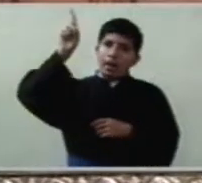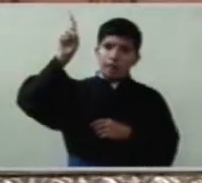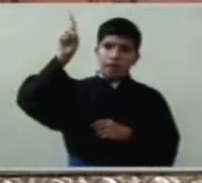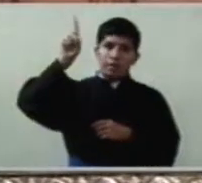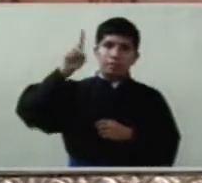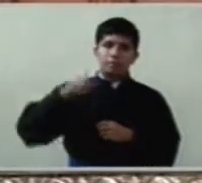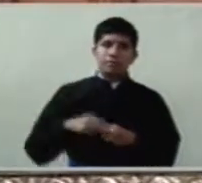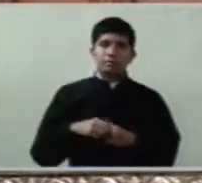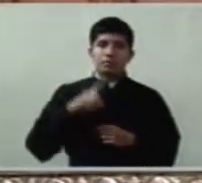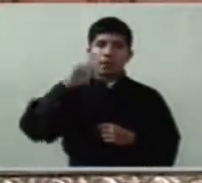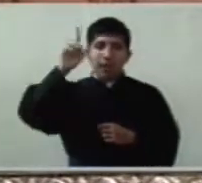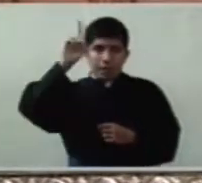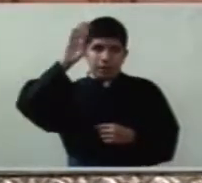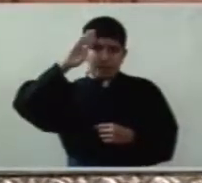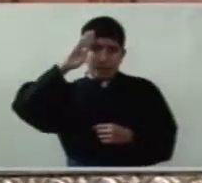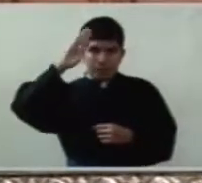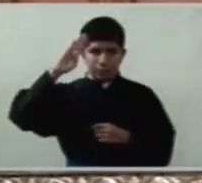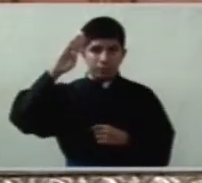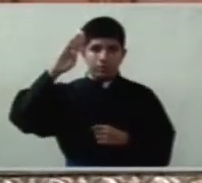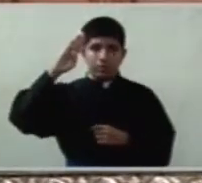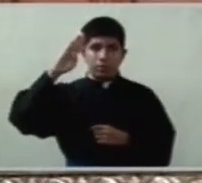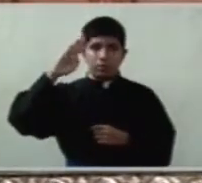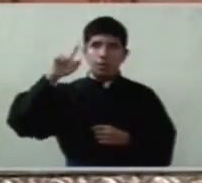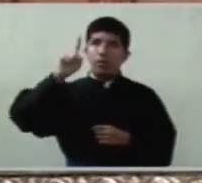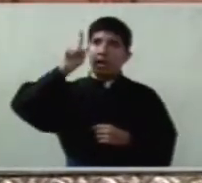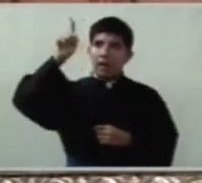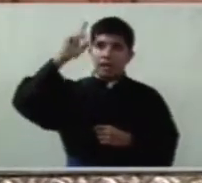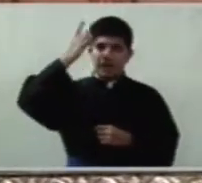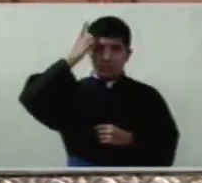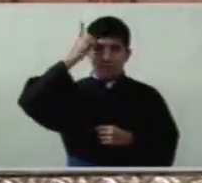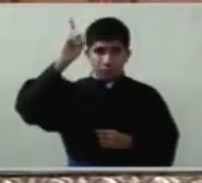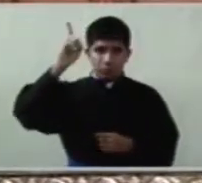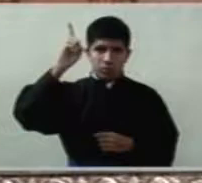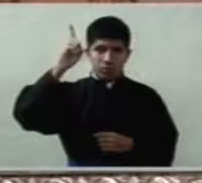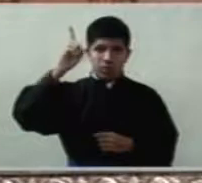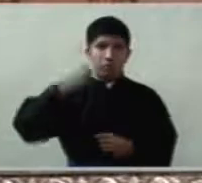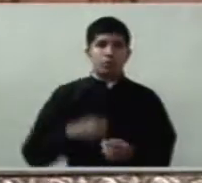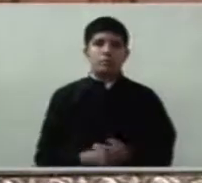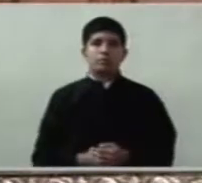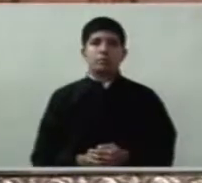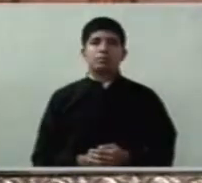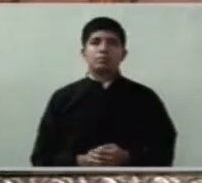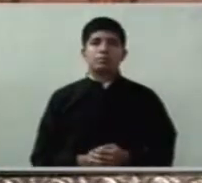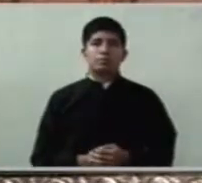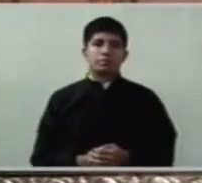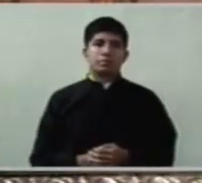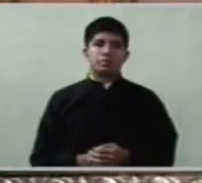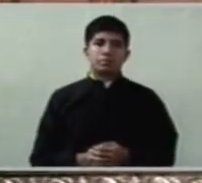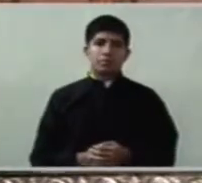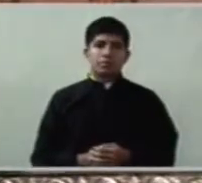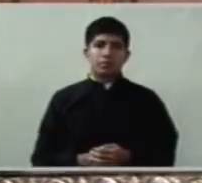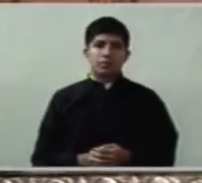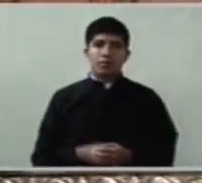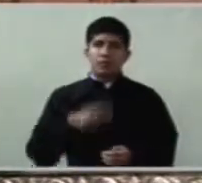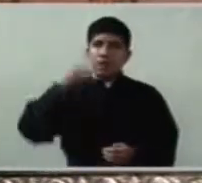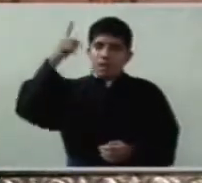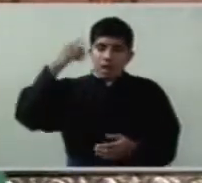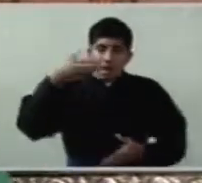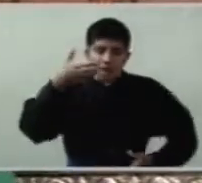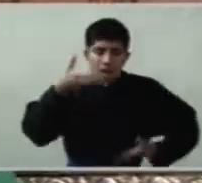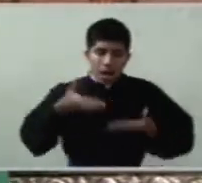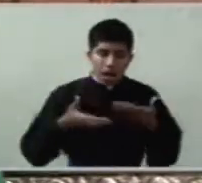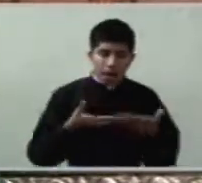Él es el Señor, Él es el dueño y ha querido compartir con